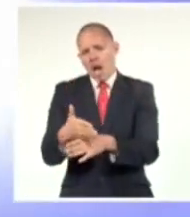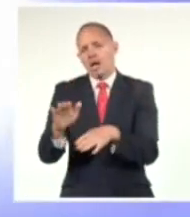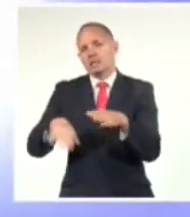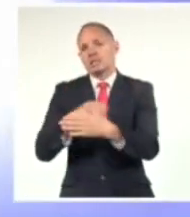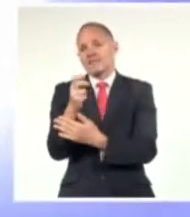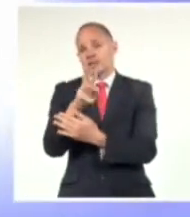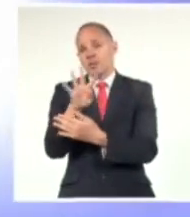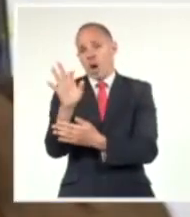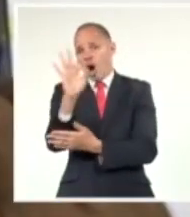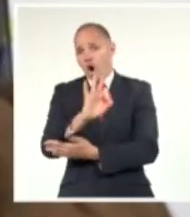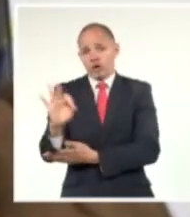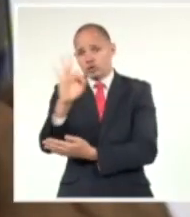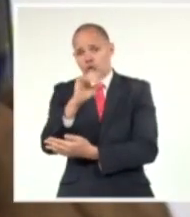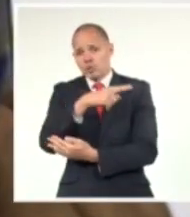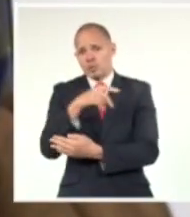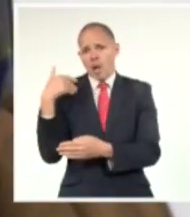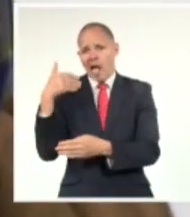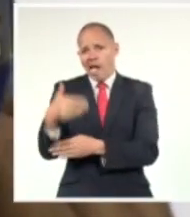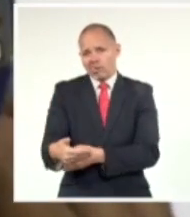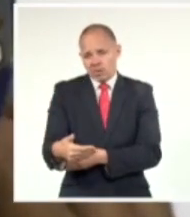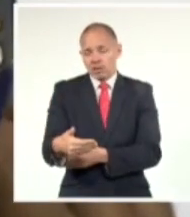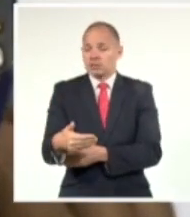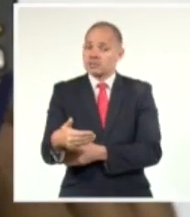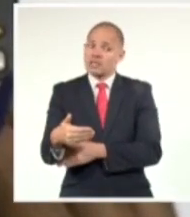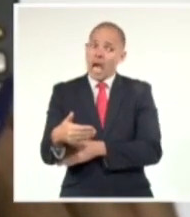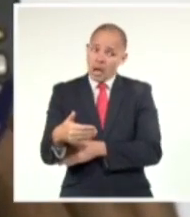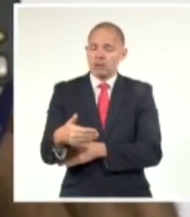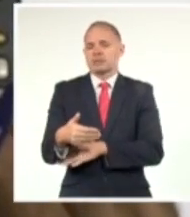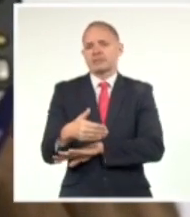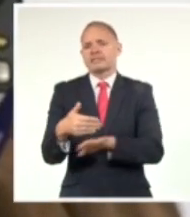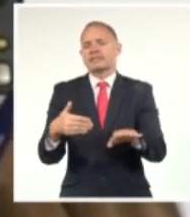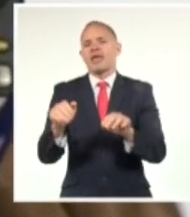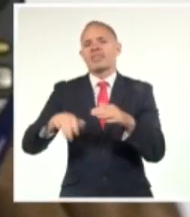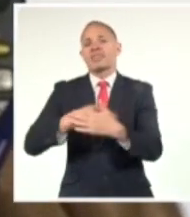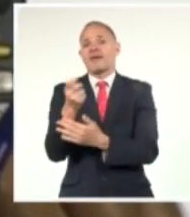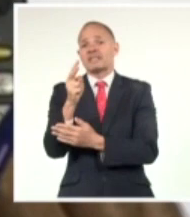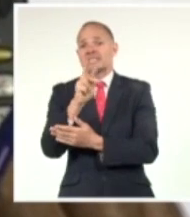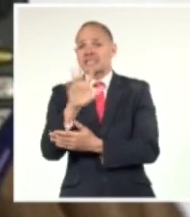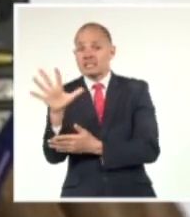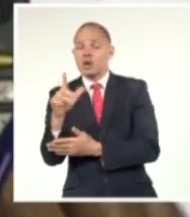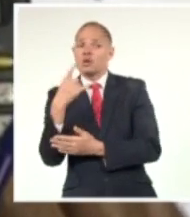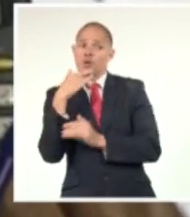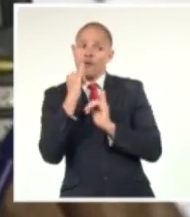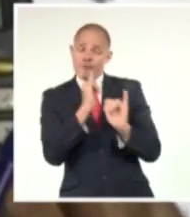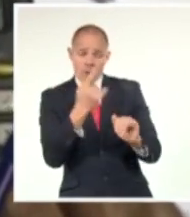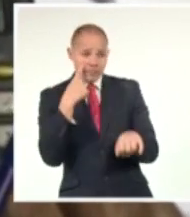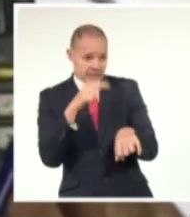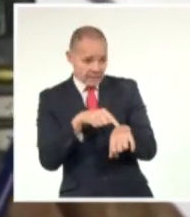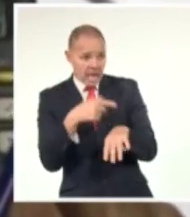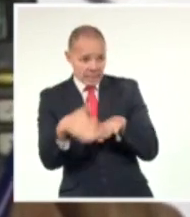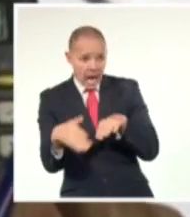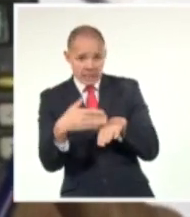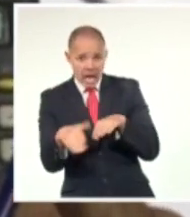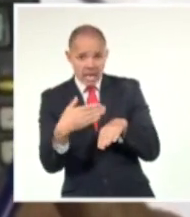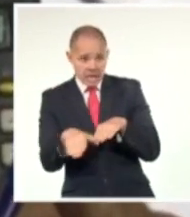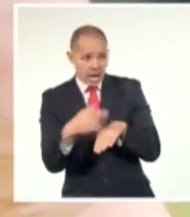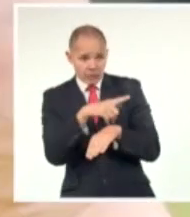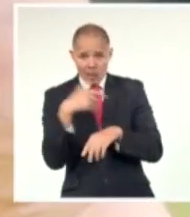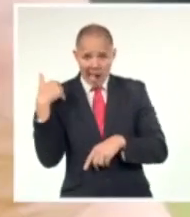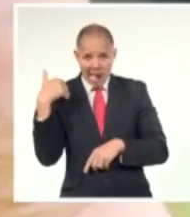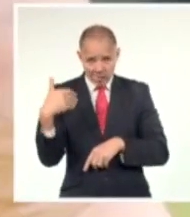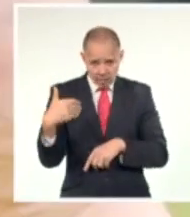embargo se aplicó a partir del pasado martes 25 de octubre, luego de realizar las alertas respecto al vencimiento del plazo de pago.